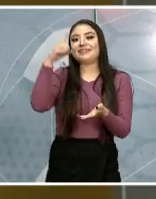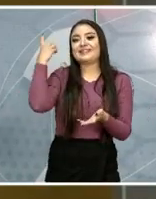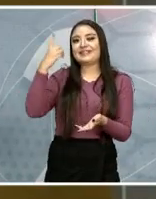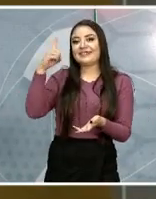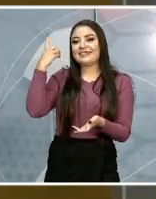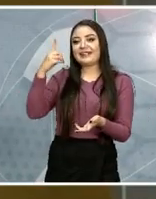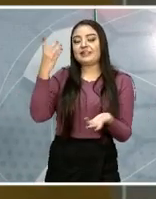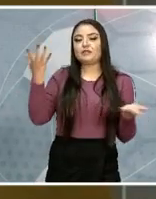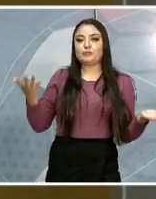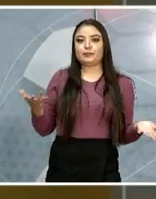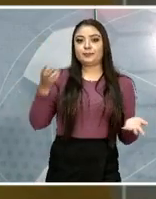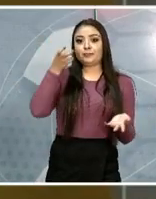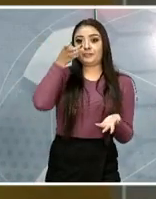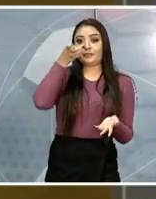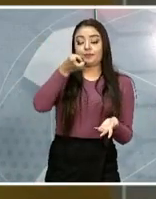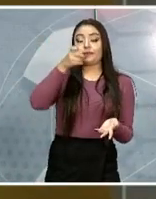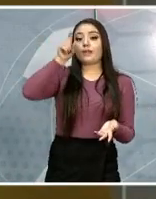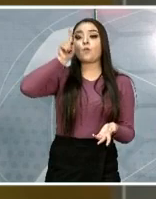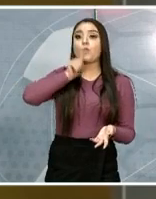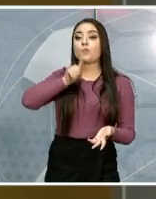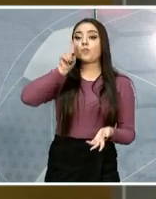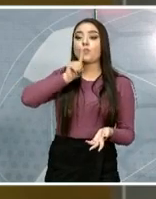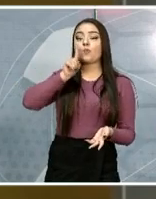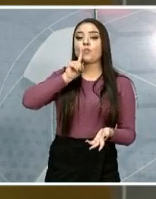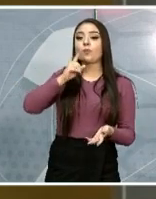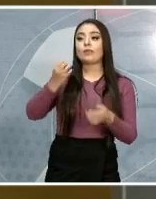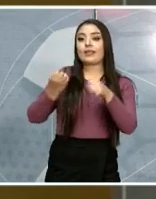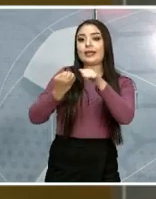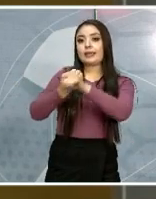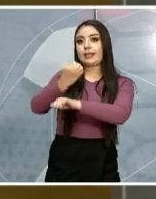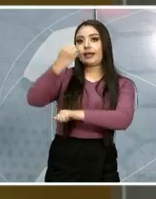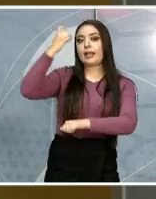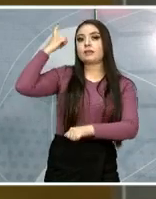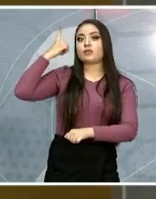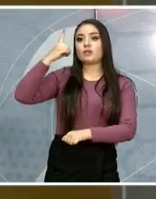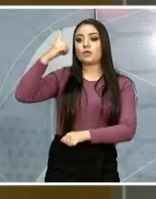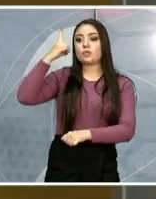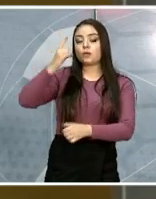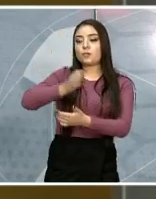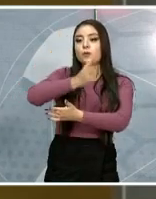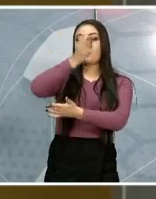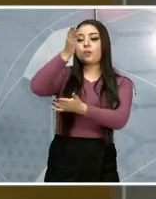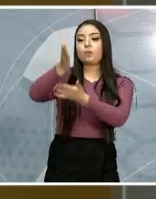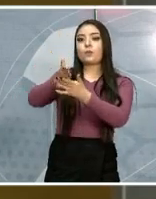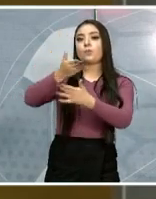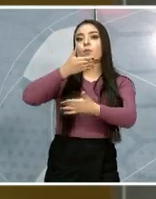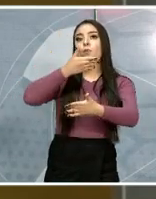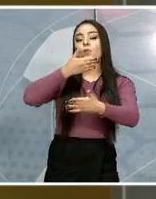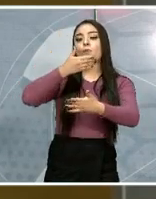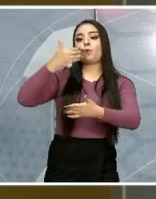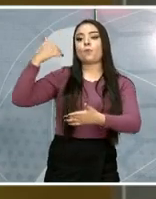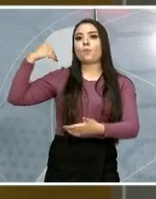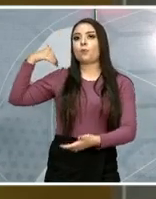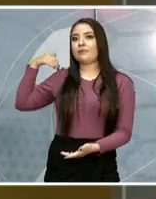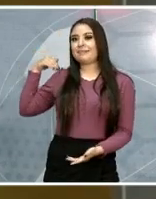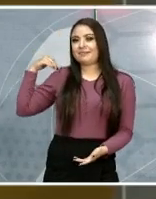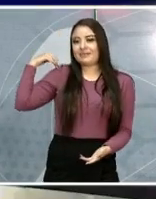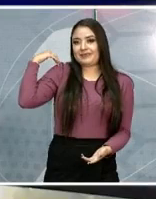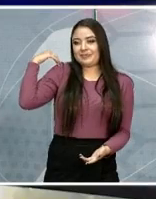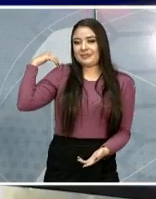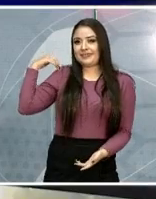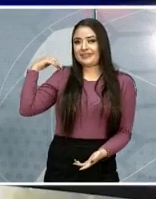la participante del estado de Durango para el certamen nacional de Miss Wheelchair México